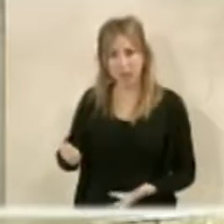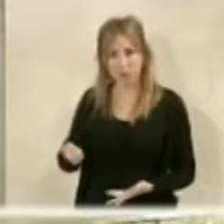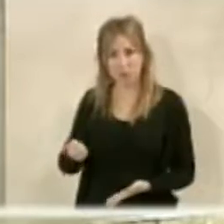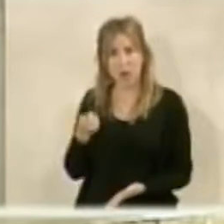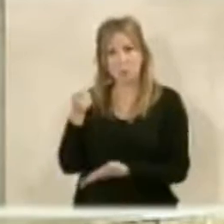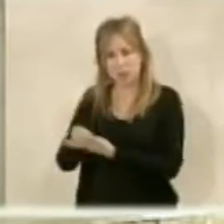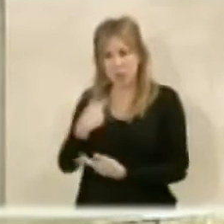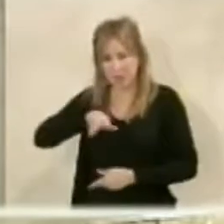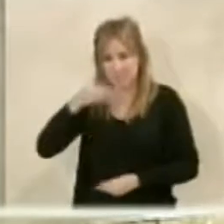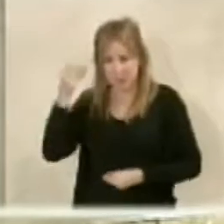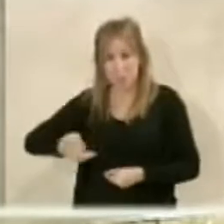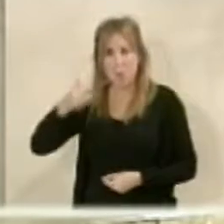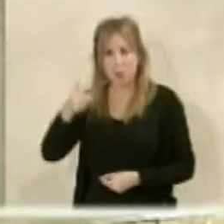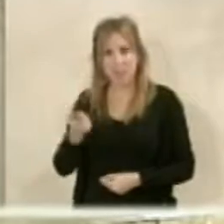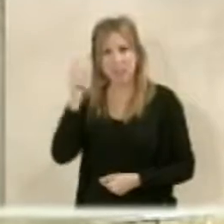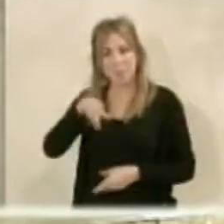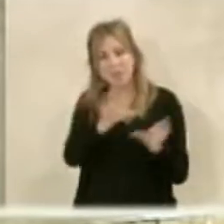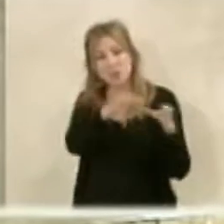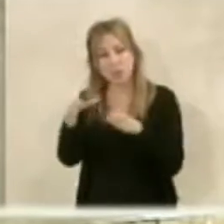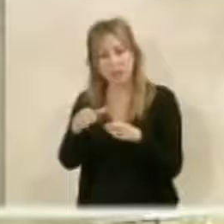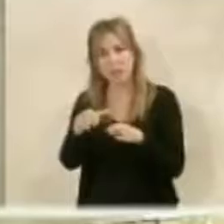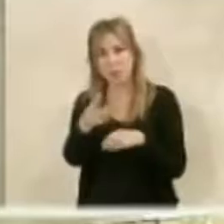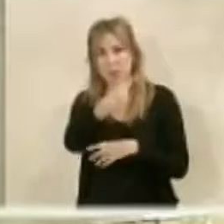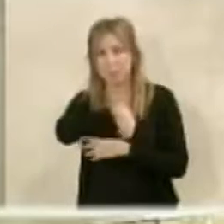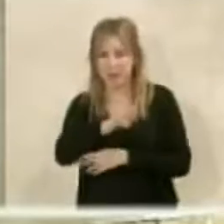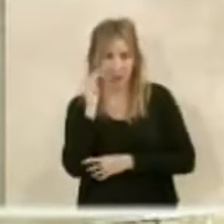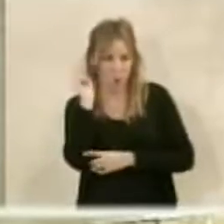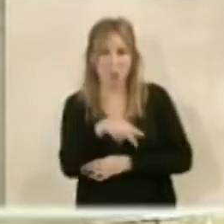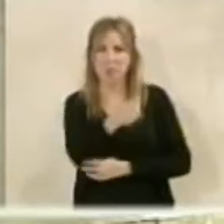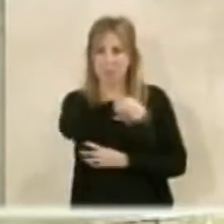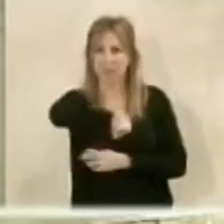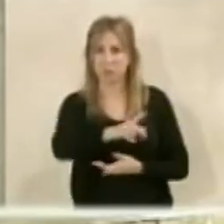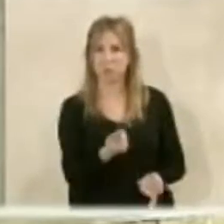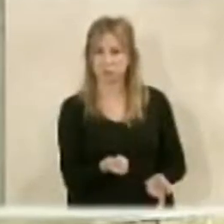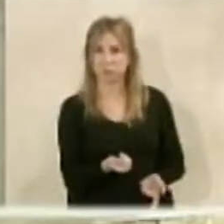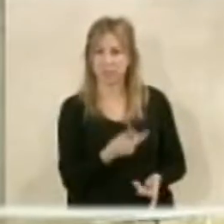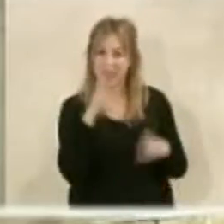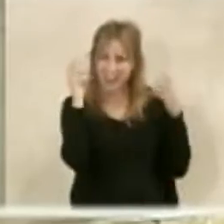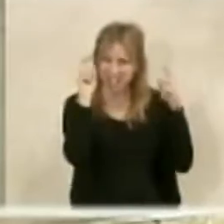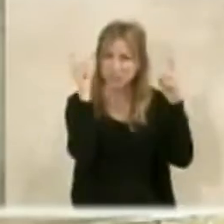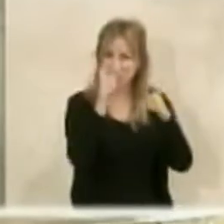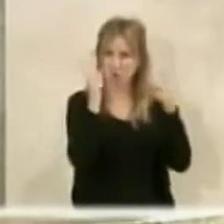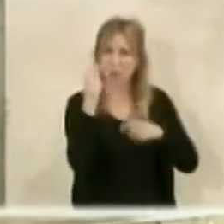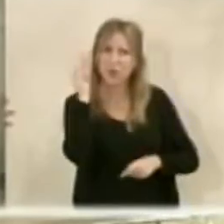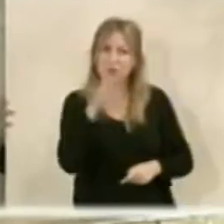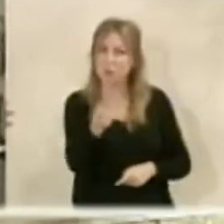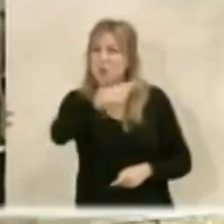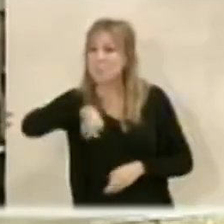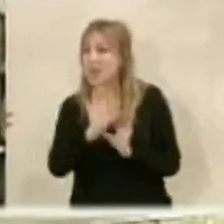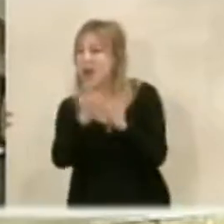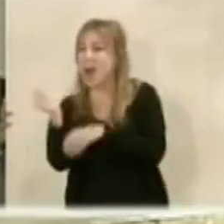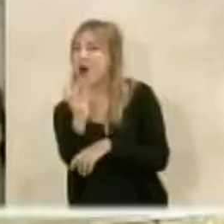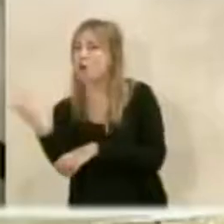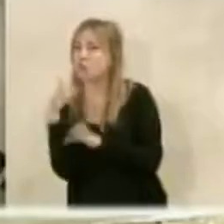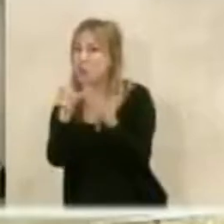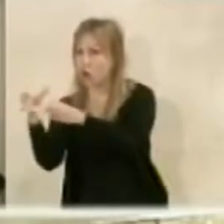que es importante, no solamente esos colectivos que hay que reconocerles ese esfuerzo, sino al resto de colectivos